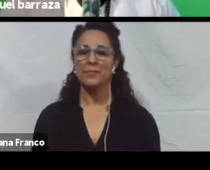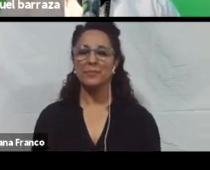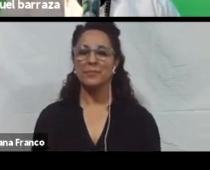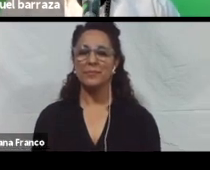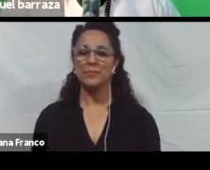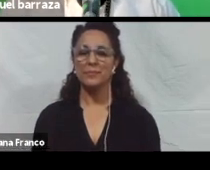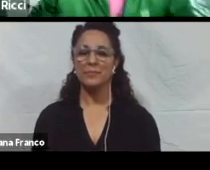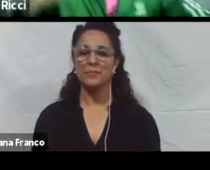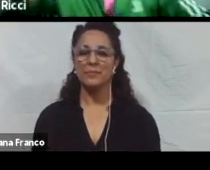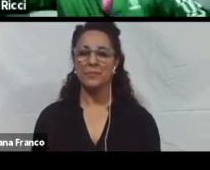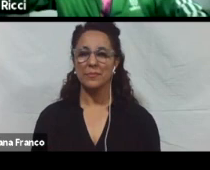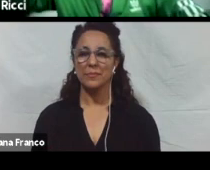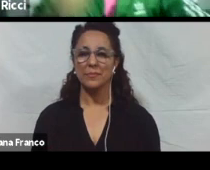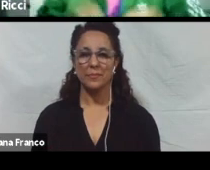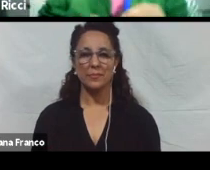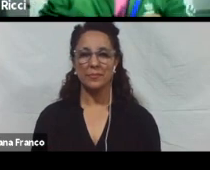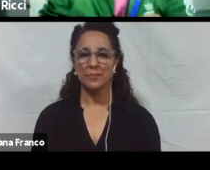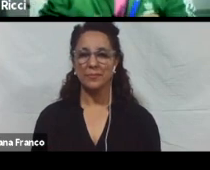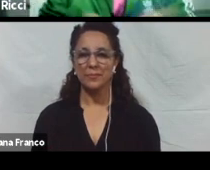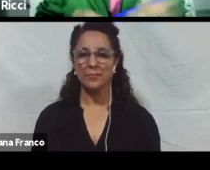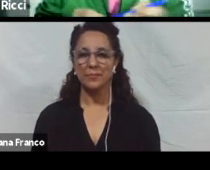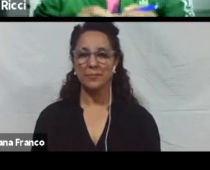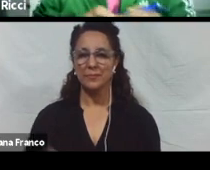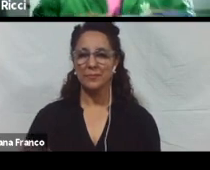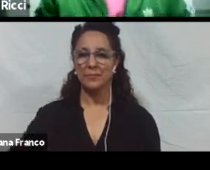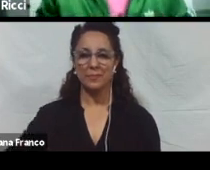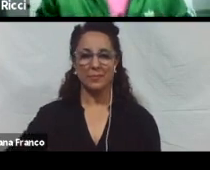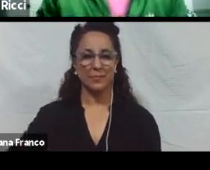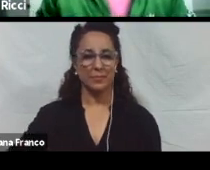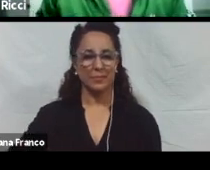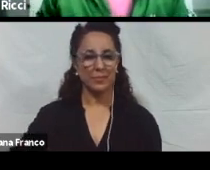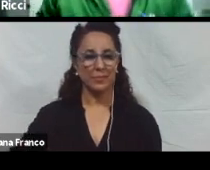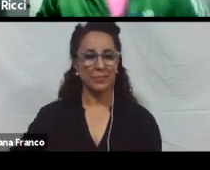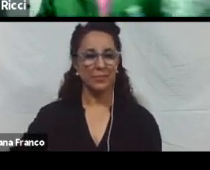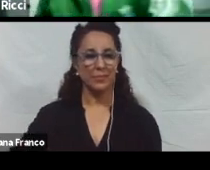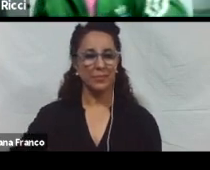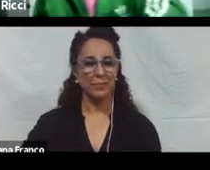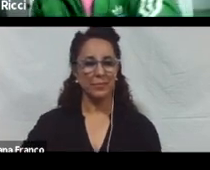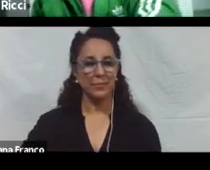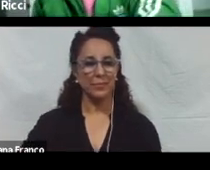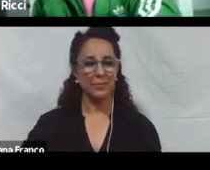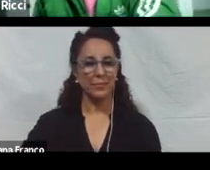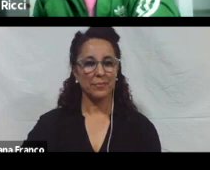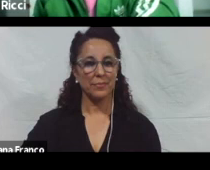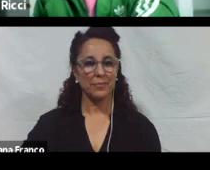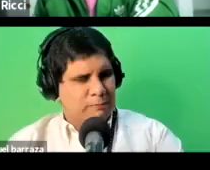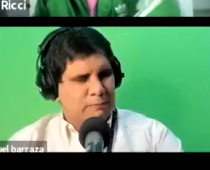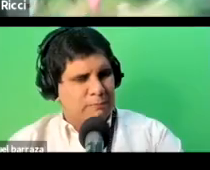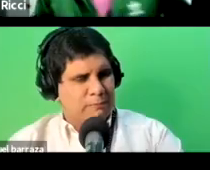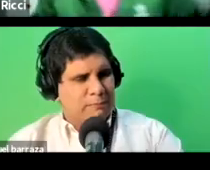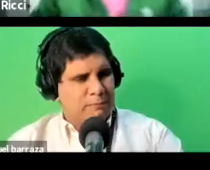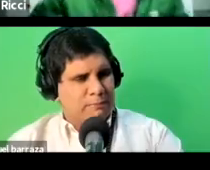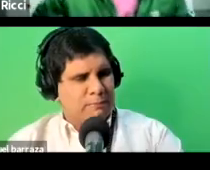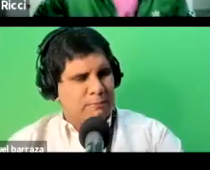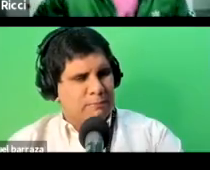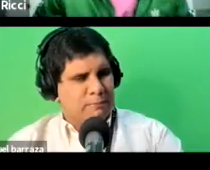Sí. habían silenciado. Perdón. Bueno. Sí. Hay algunas preguntas. Ahora